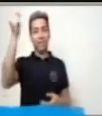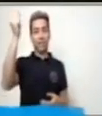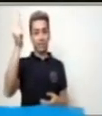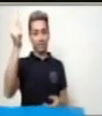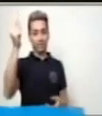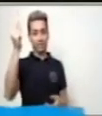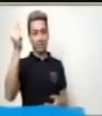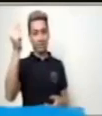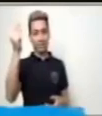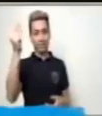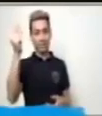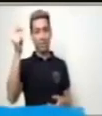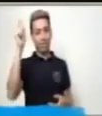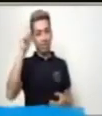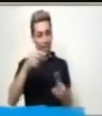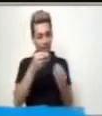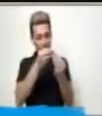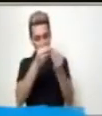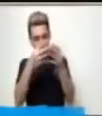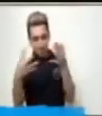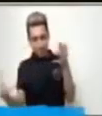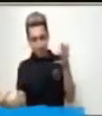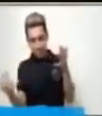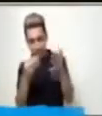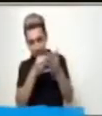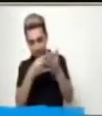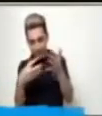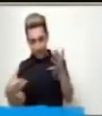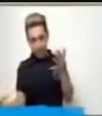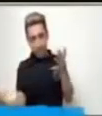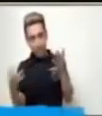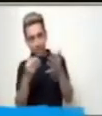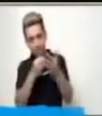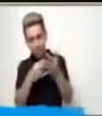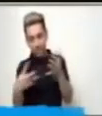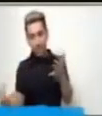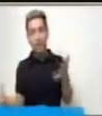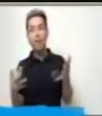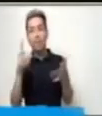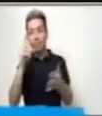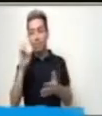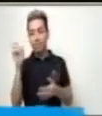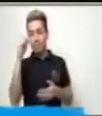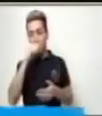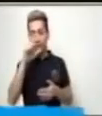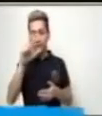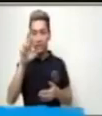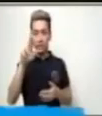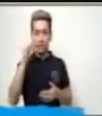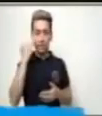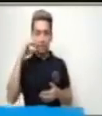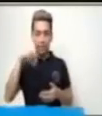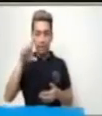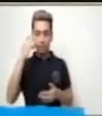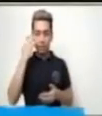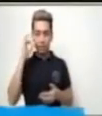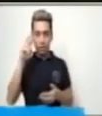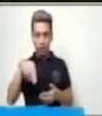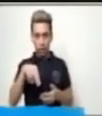La descripción. Y al describir necesitamos reconocer las características,